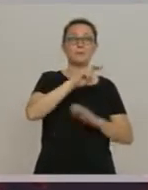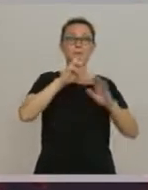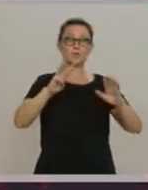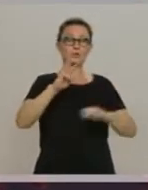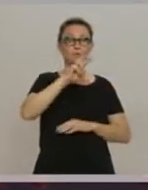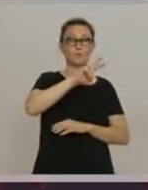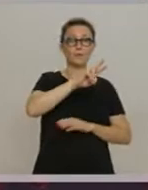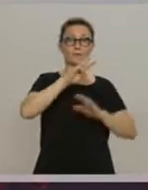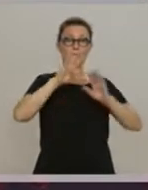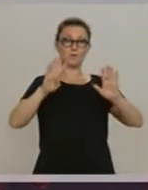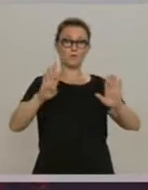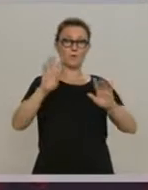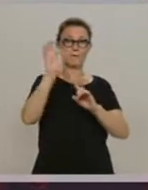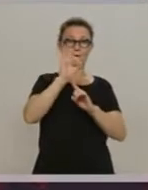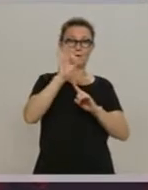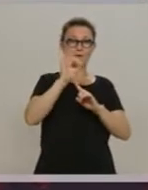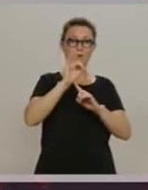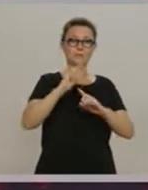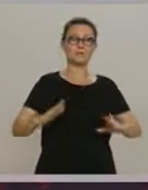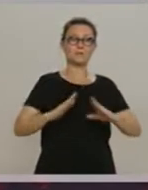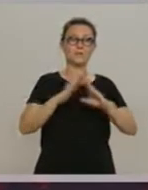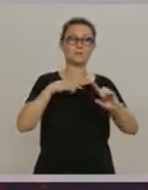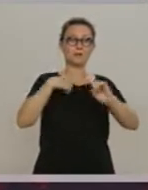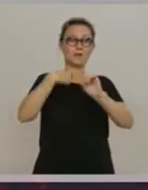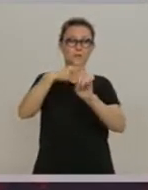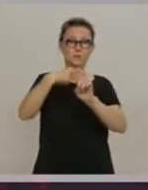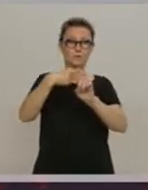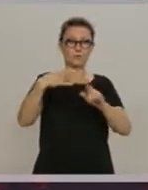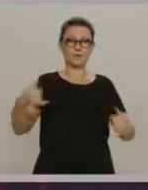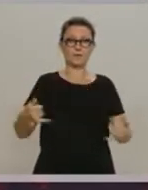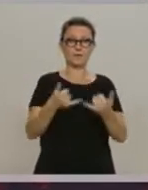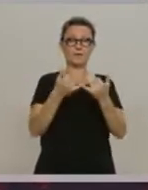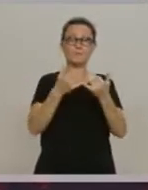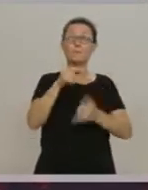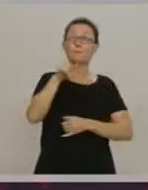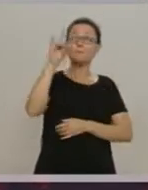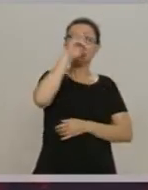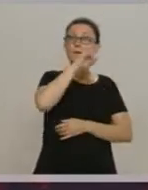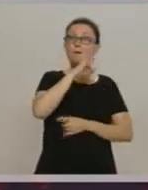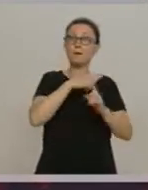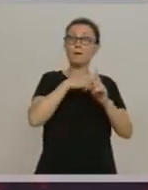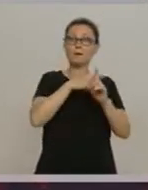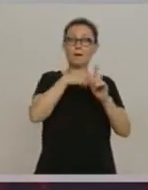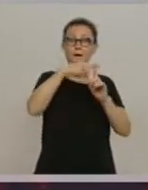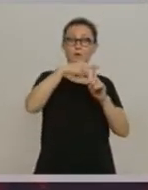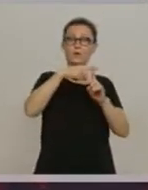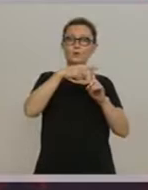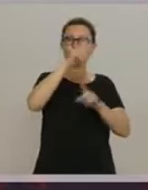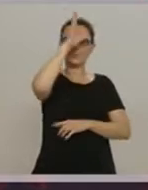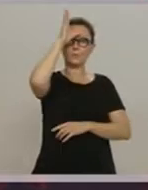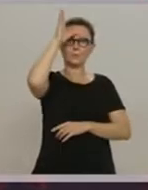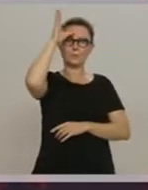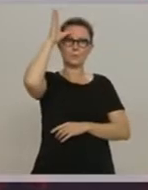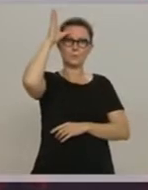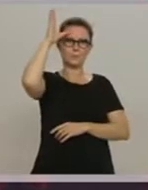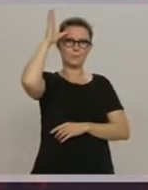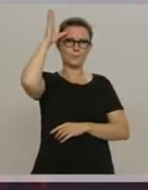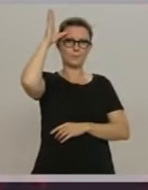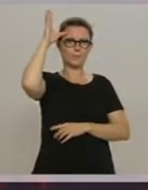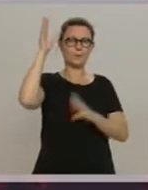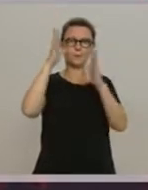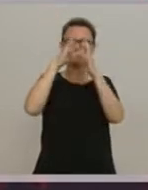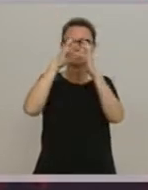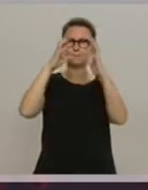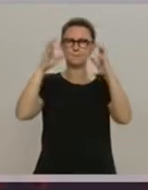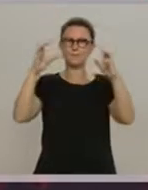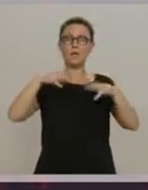29 grados en Santa Cruz de Tenerife. Y este calor va a hacer que durante la tarde crezca nubosidad y evolución, especialmente en las montañas del